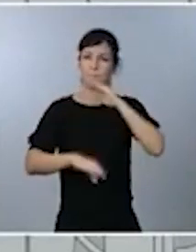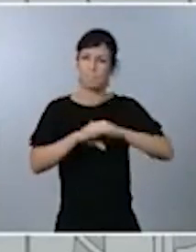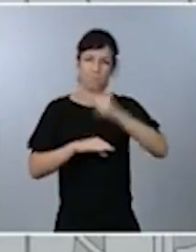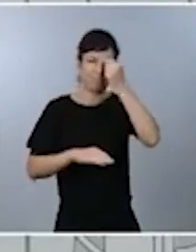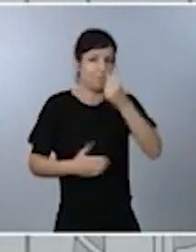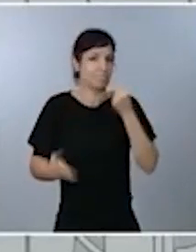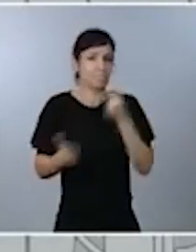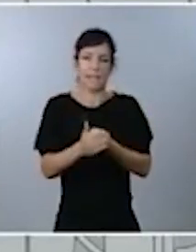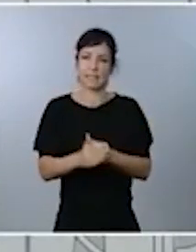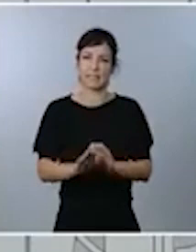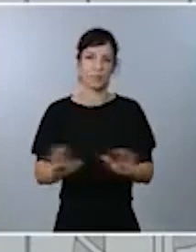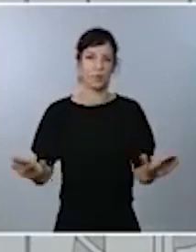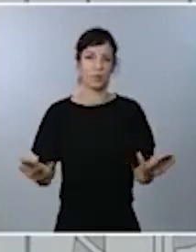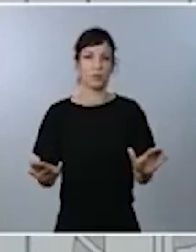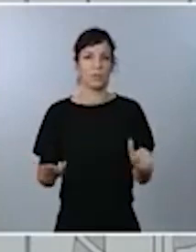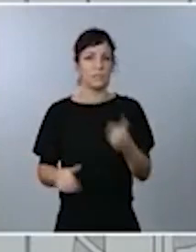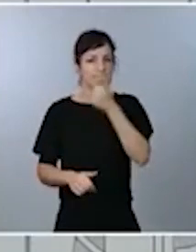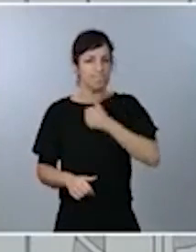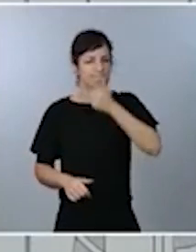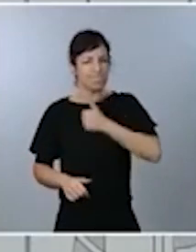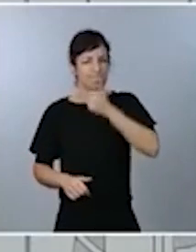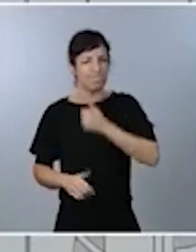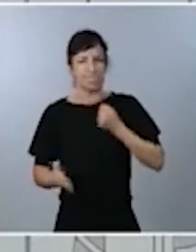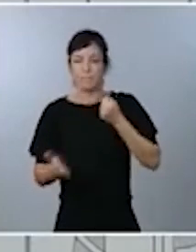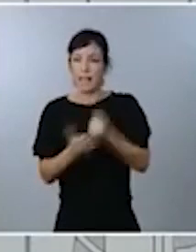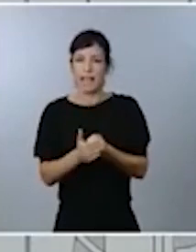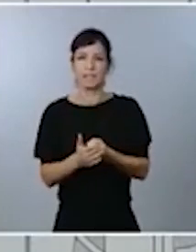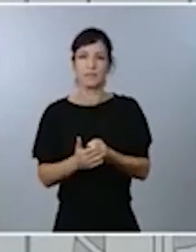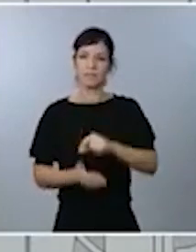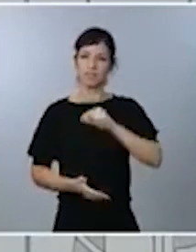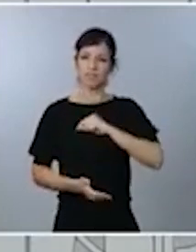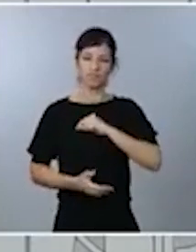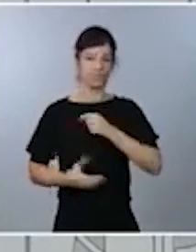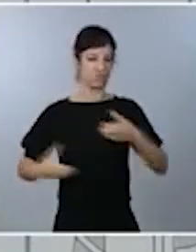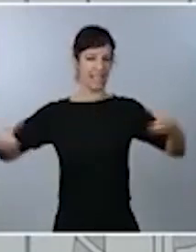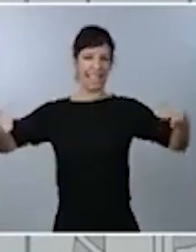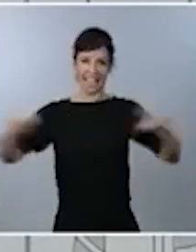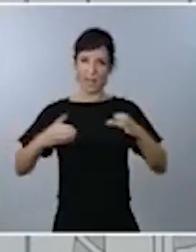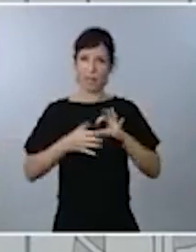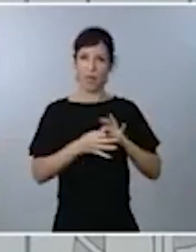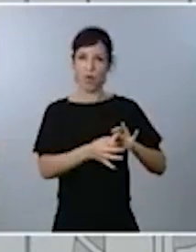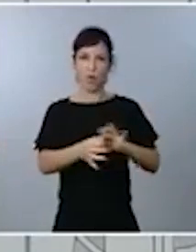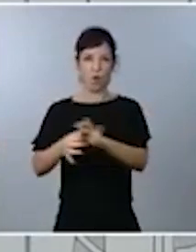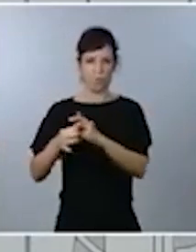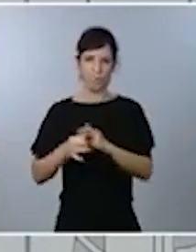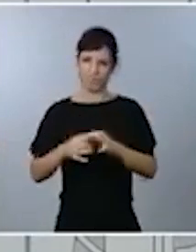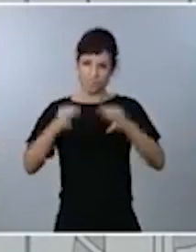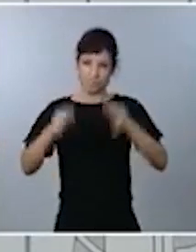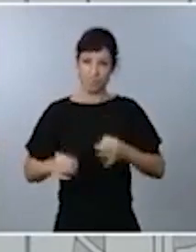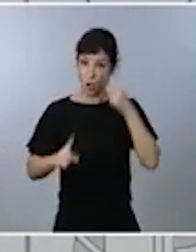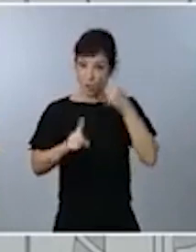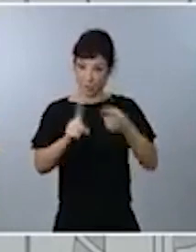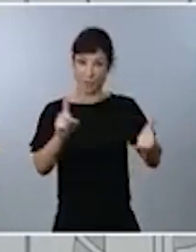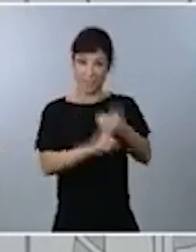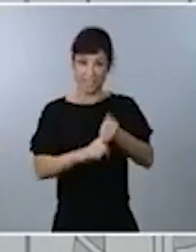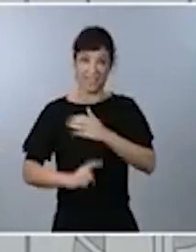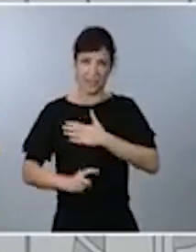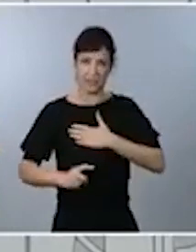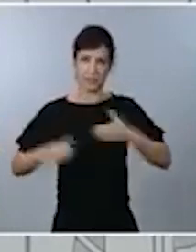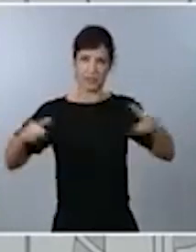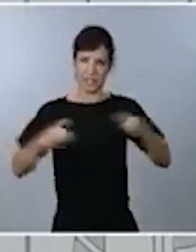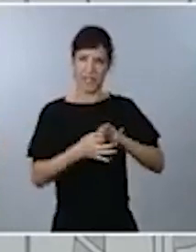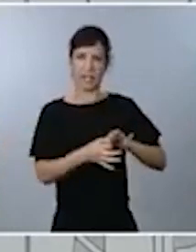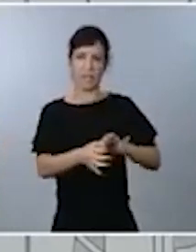máxima resistencia, con el espíritu de equipo imperioso si queremos lograr este objetivo colectivo y con moral de